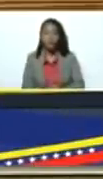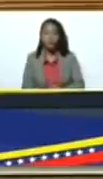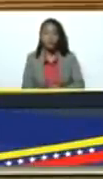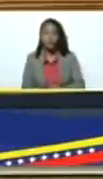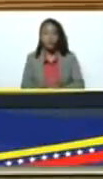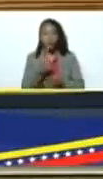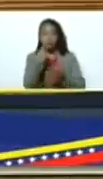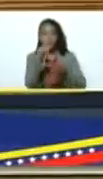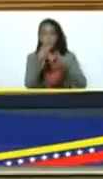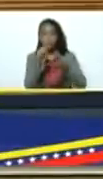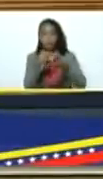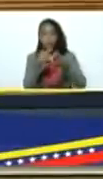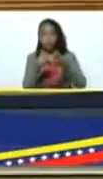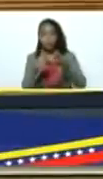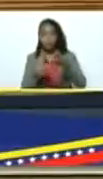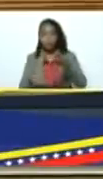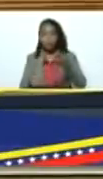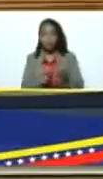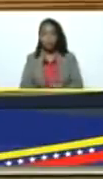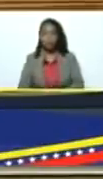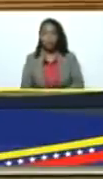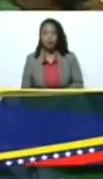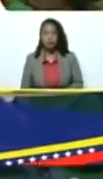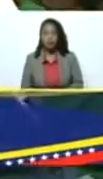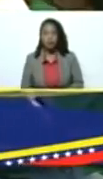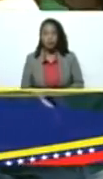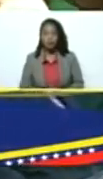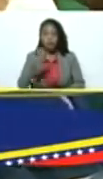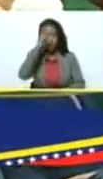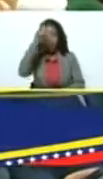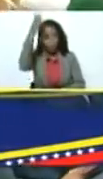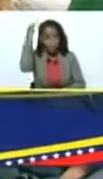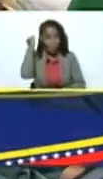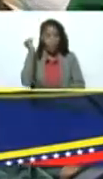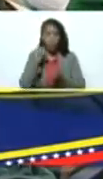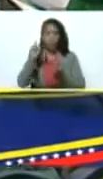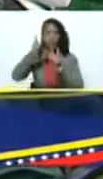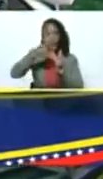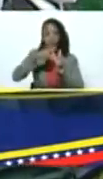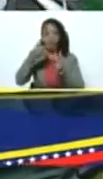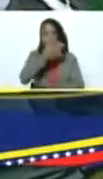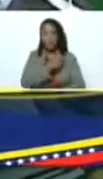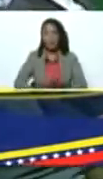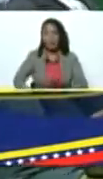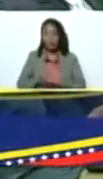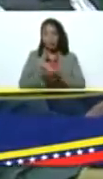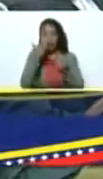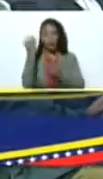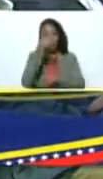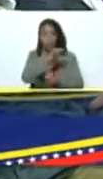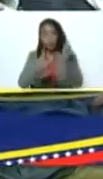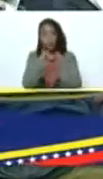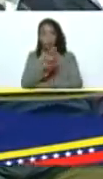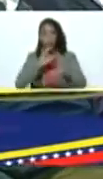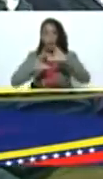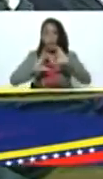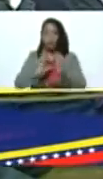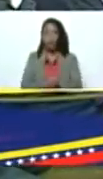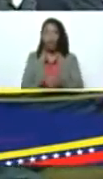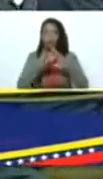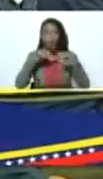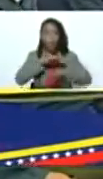Ricardo Menéndez, Alfred Nazareña Ñáñez y Remigio Ceballos. Y a todos los ministros